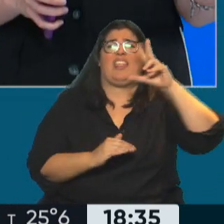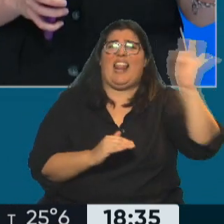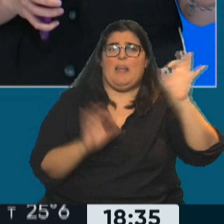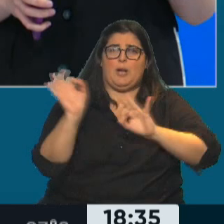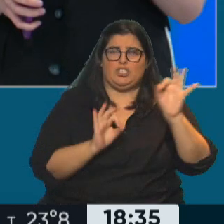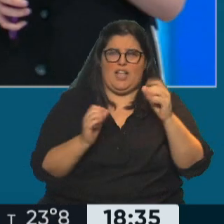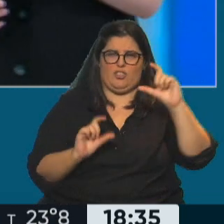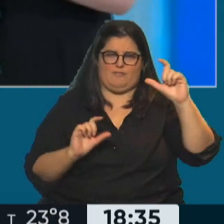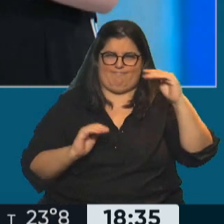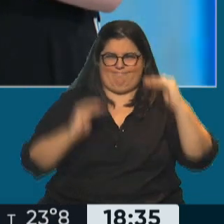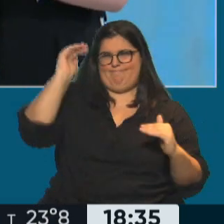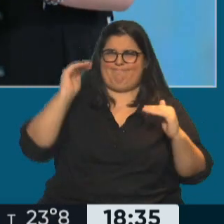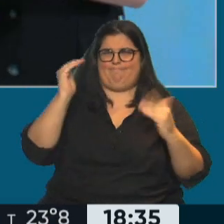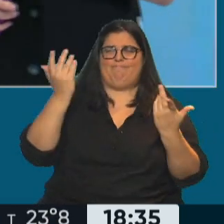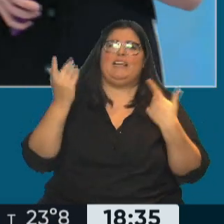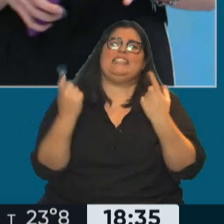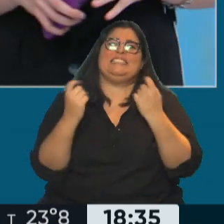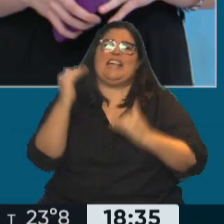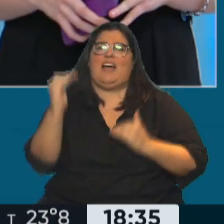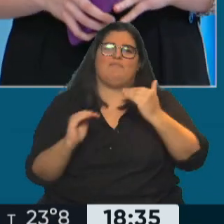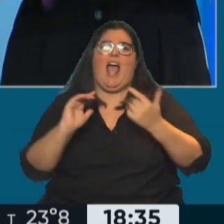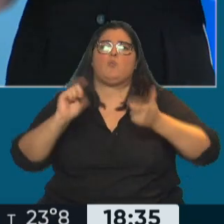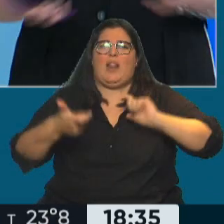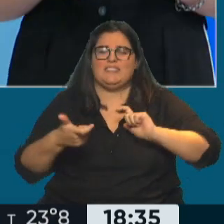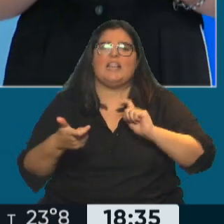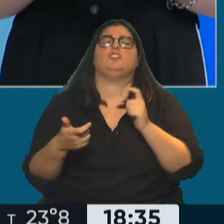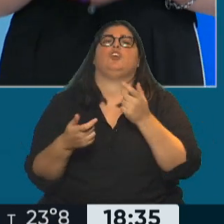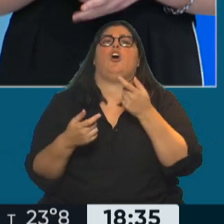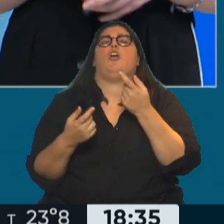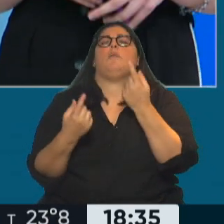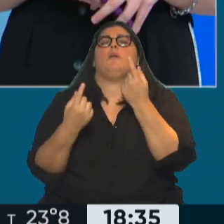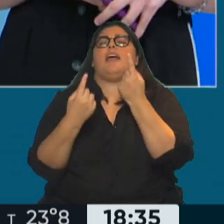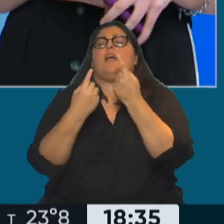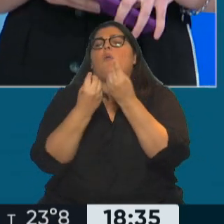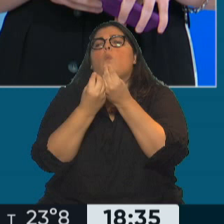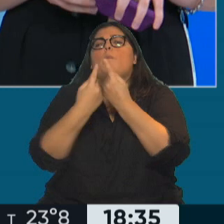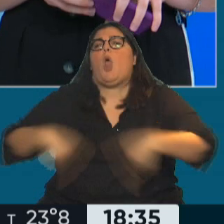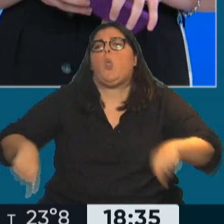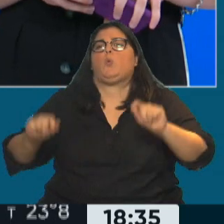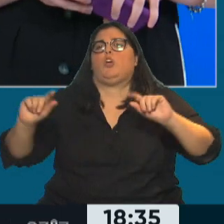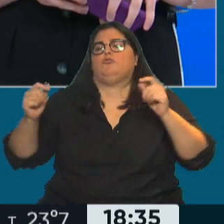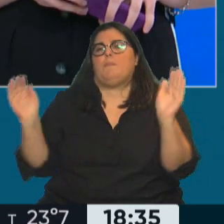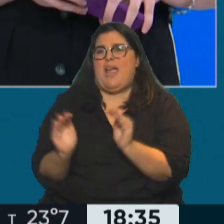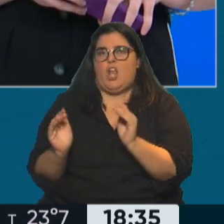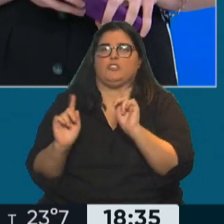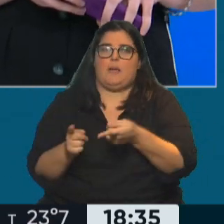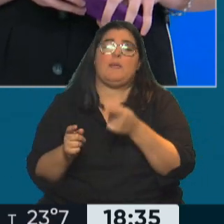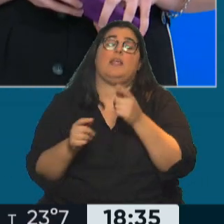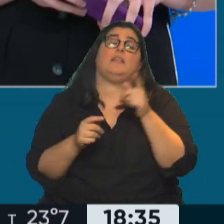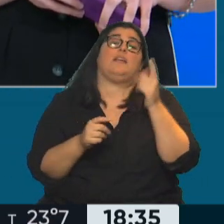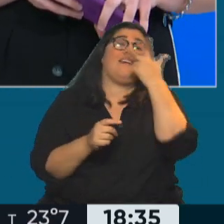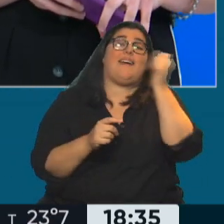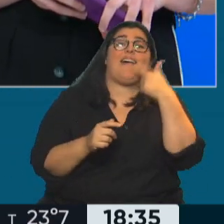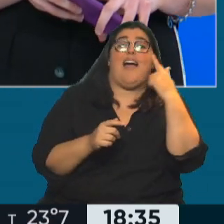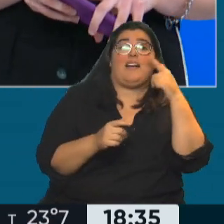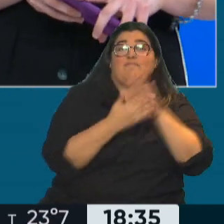actualización, distribución de esos aumentos y cantidad de productos de Precios Cuidados es uno de los temas que deja Han para la nueva tarea de